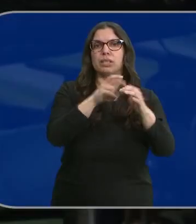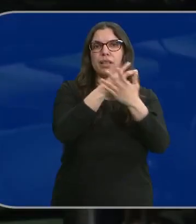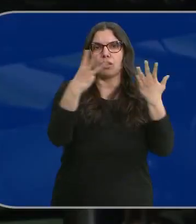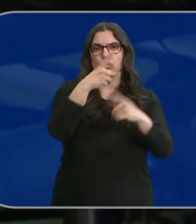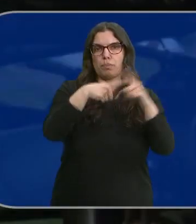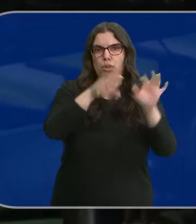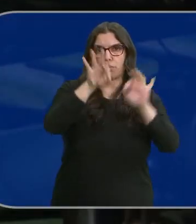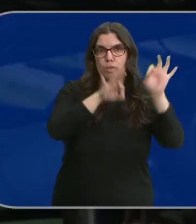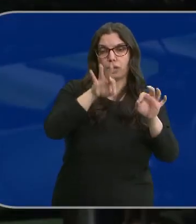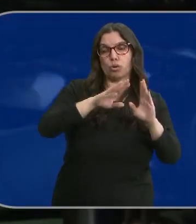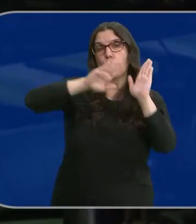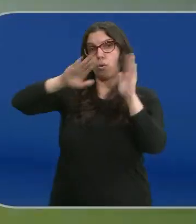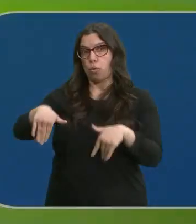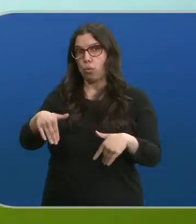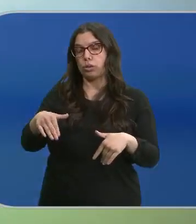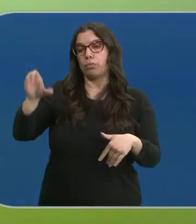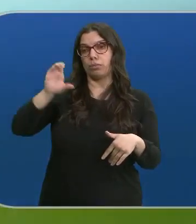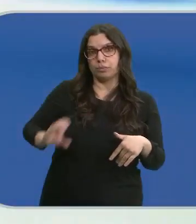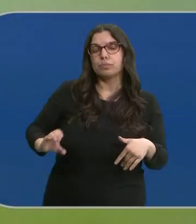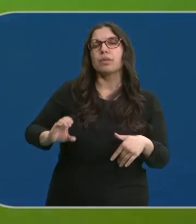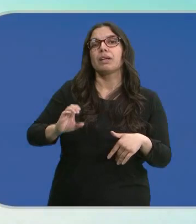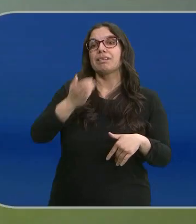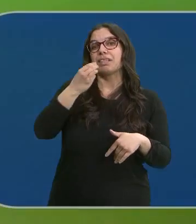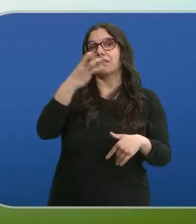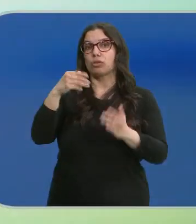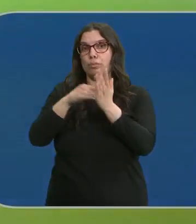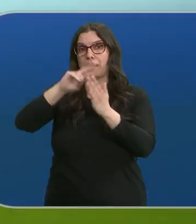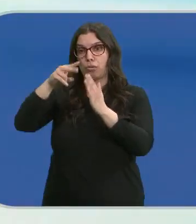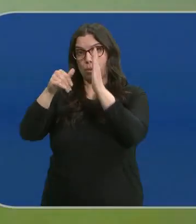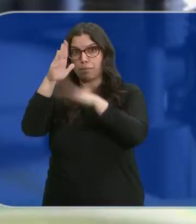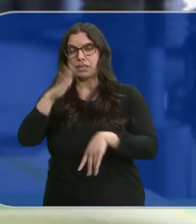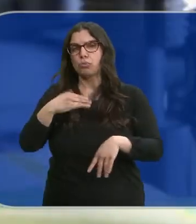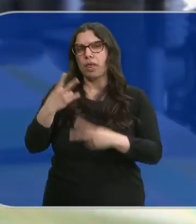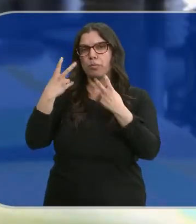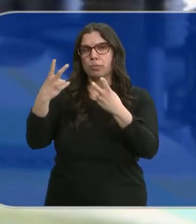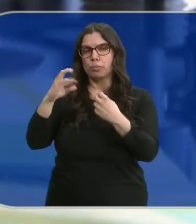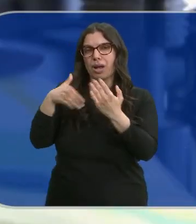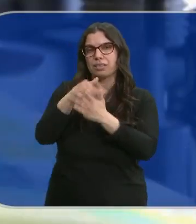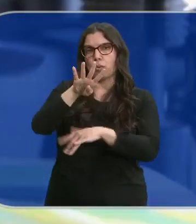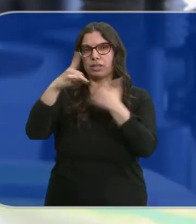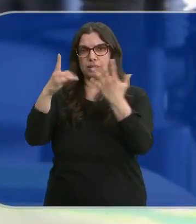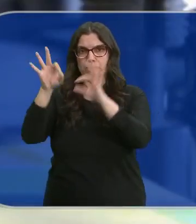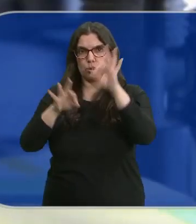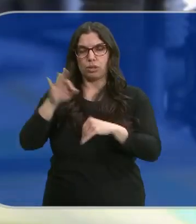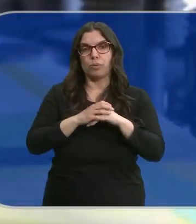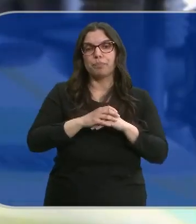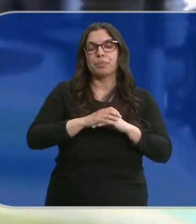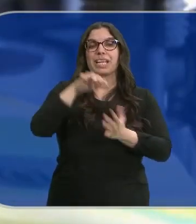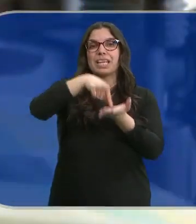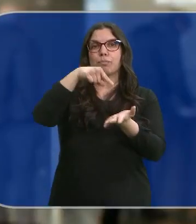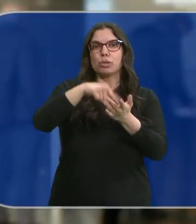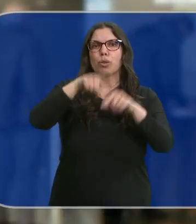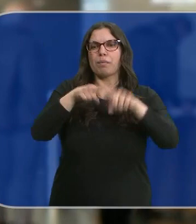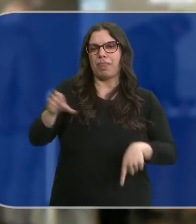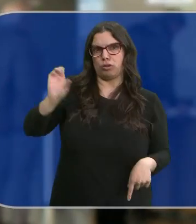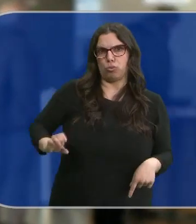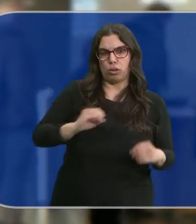,5% y el último tramo de nuestra renta, si supera los 300.000 euros, puede llegar al 46. El impuesto es progresivo, lo cual no quiere